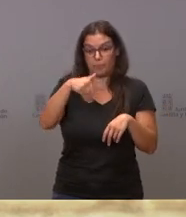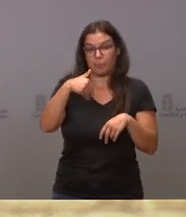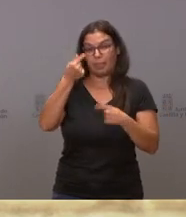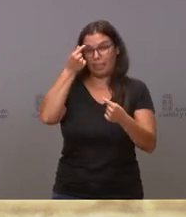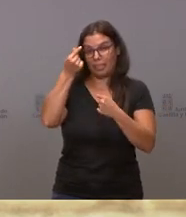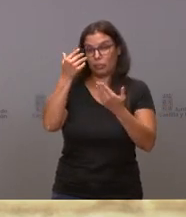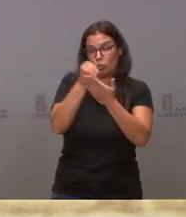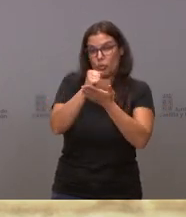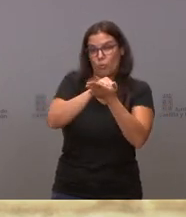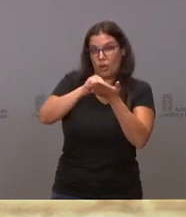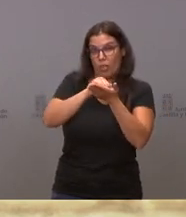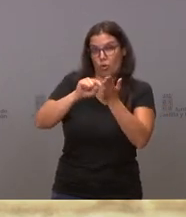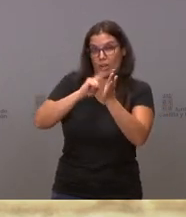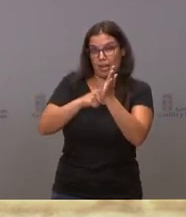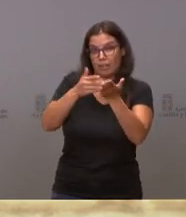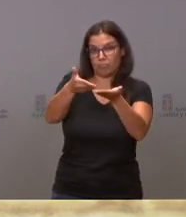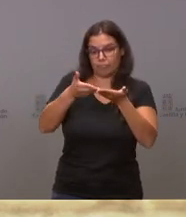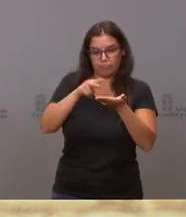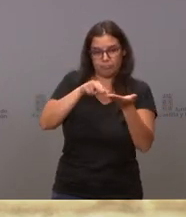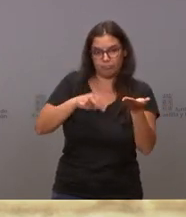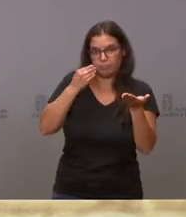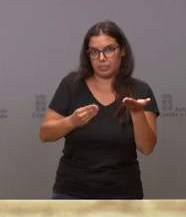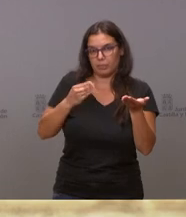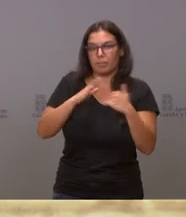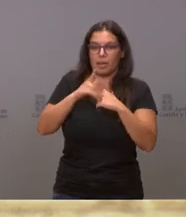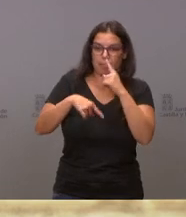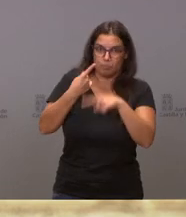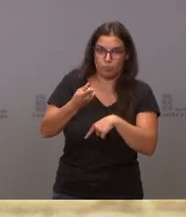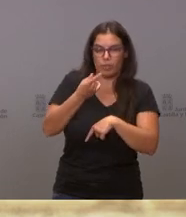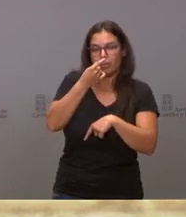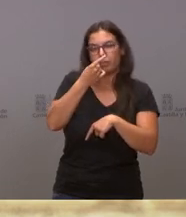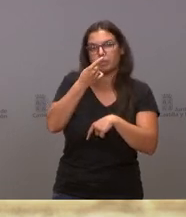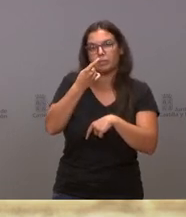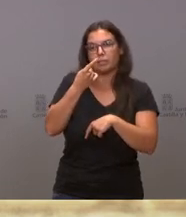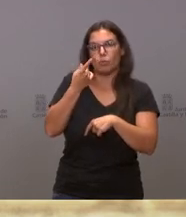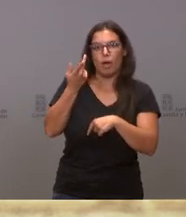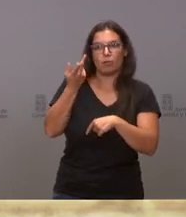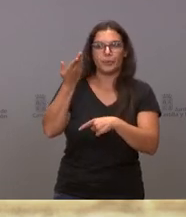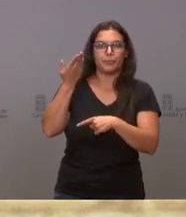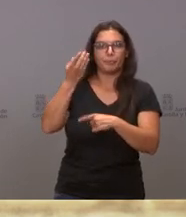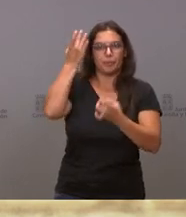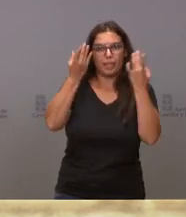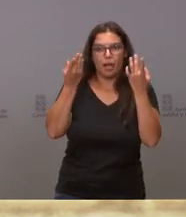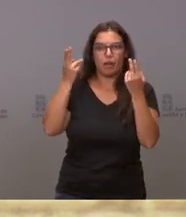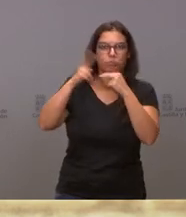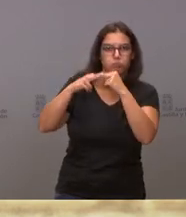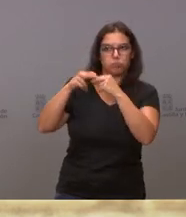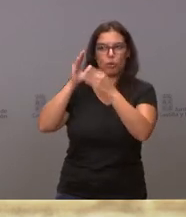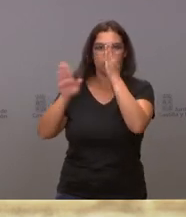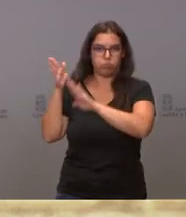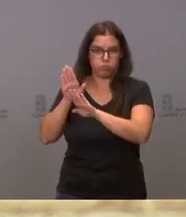detalle el borrador de ley de universidades y, así poder hacer nuestras alegaciones y trasladar su opinión.